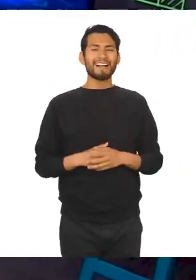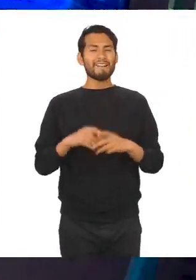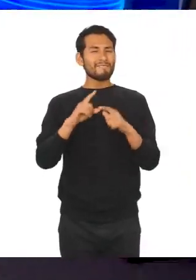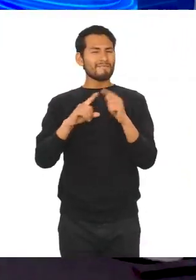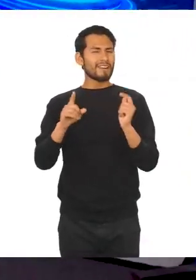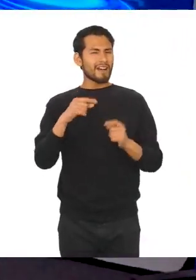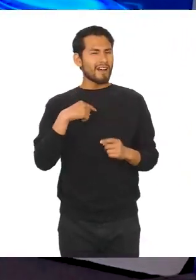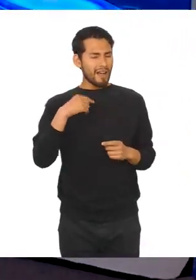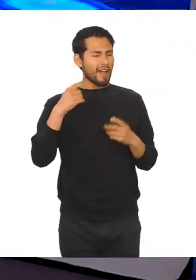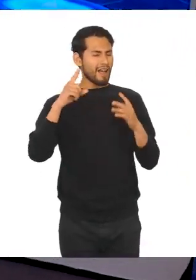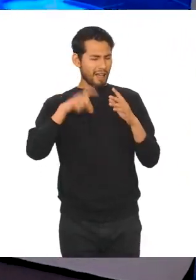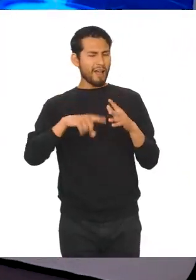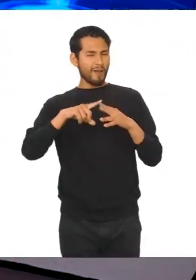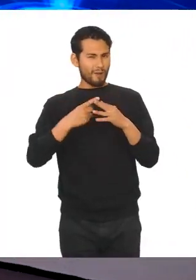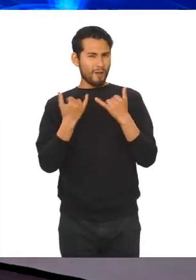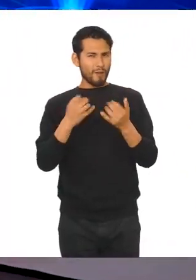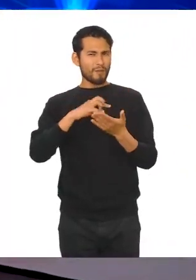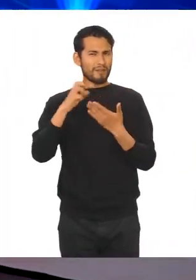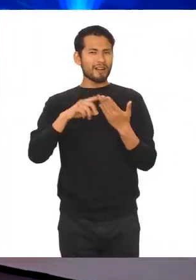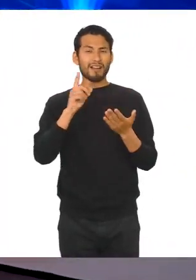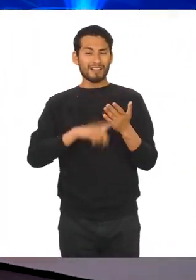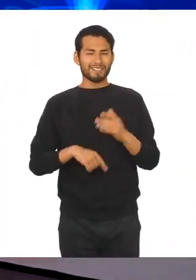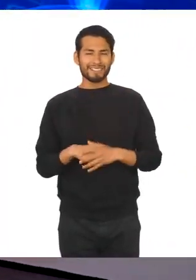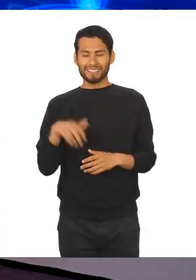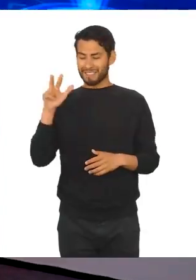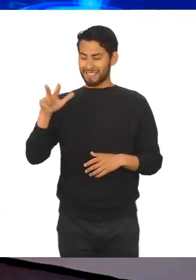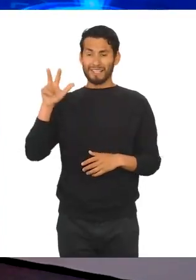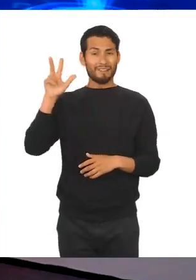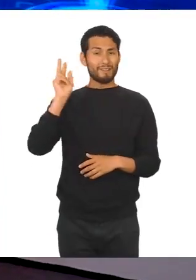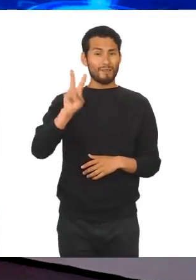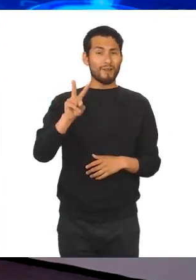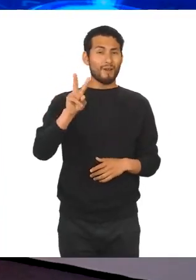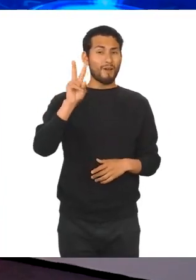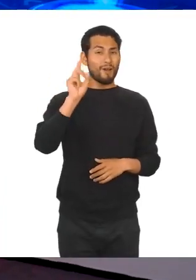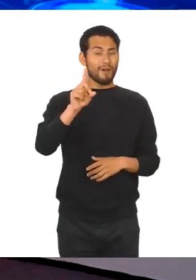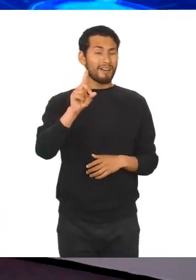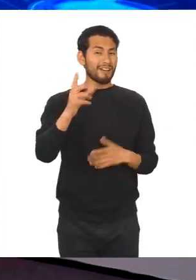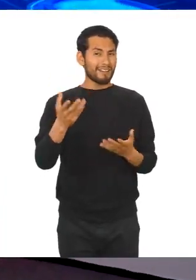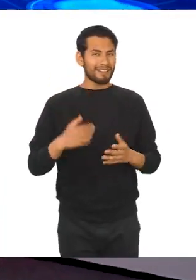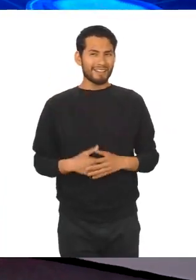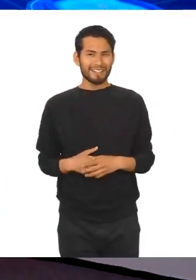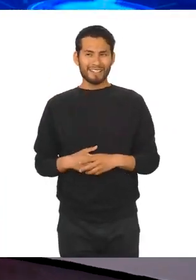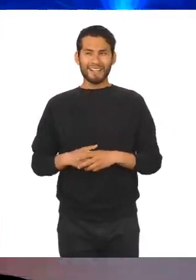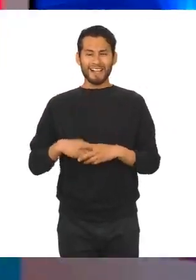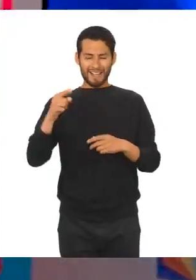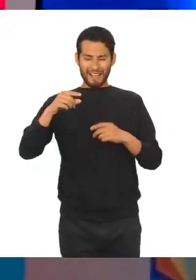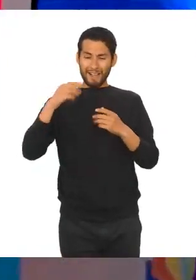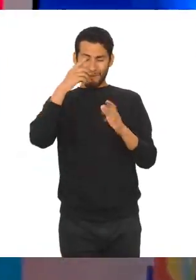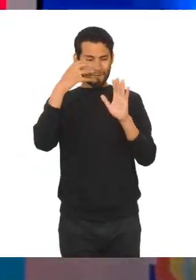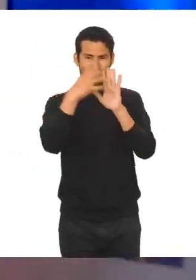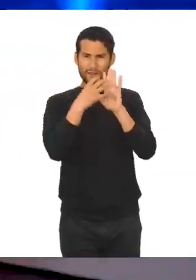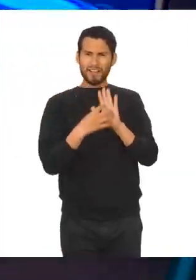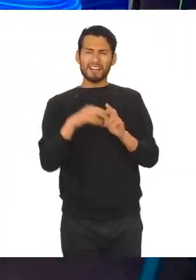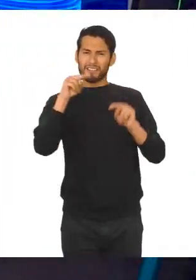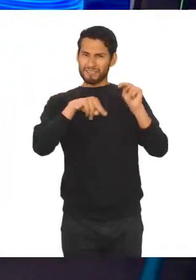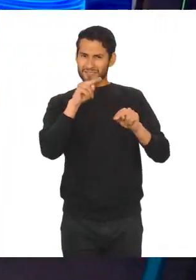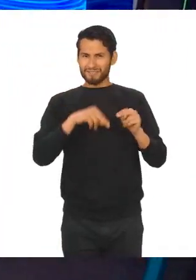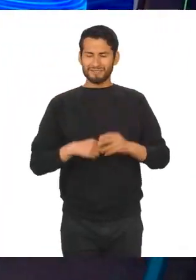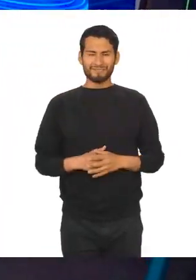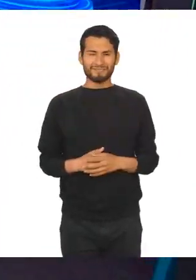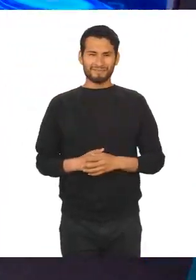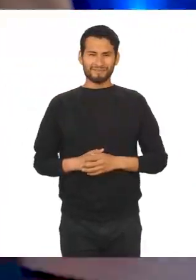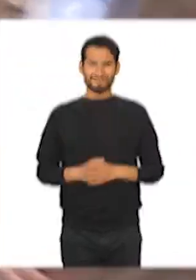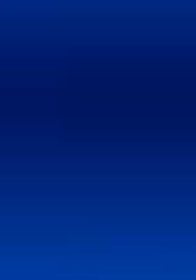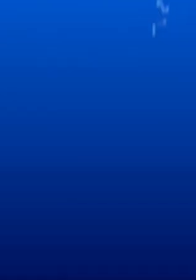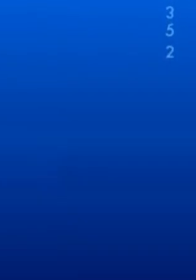tema. ¡Yes! Pero bueno chicos, tenemos que empezar el programa de hoy en 3, 2, 1... ¡Gráficos